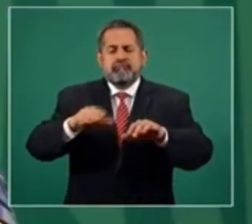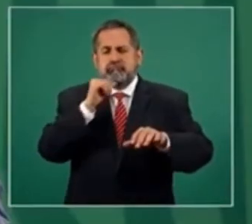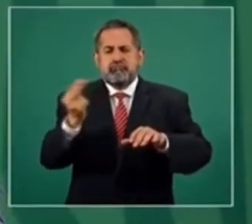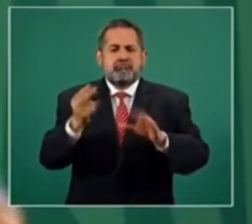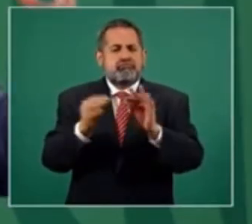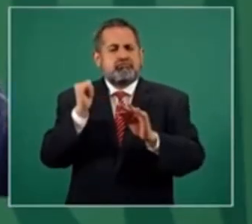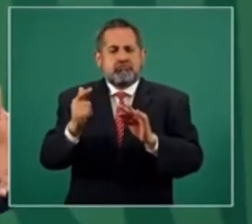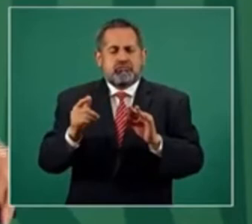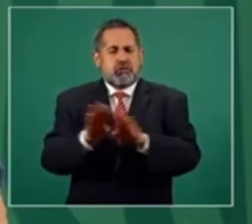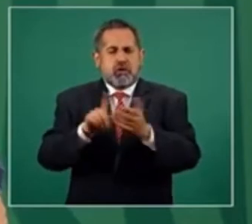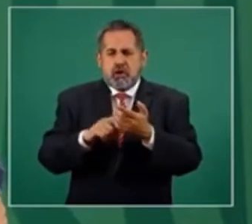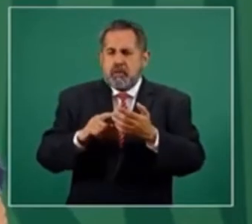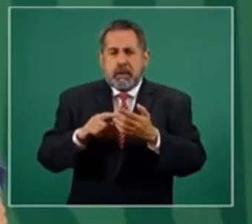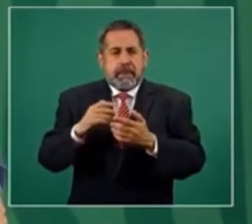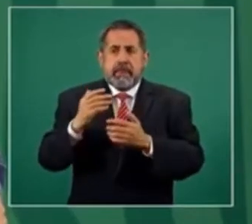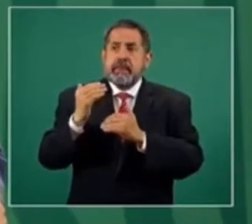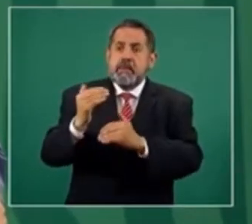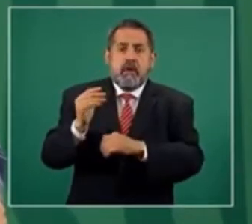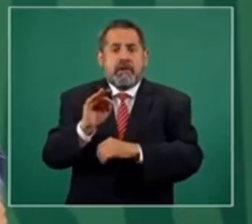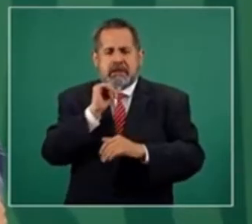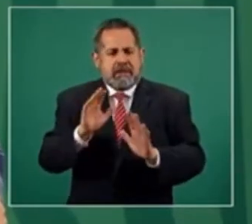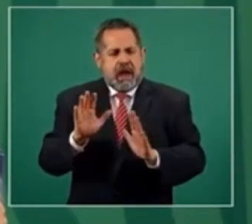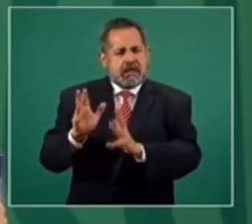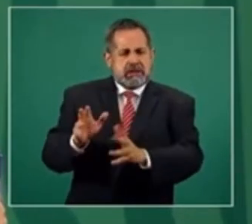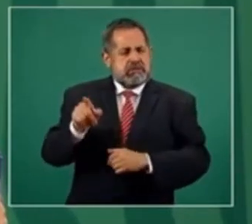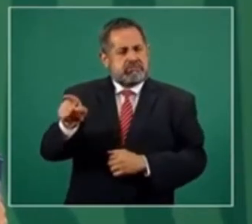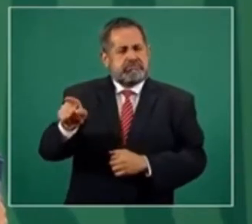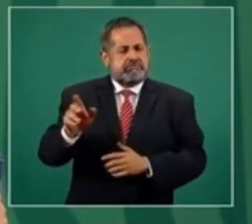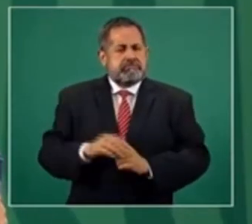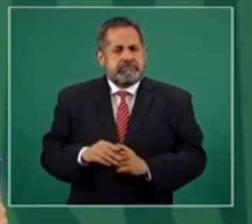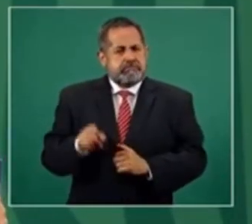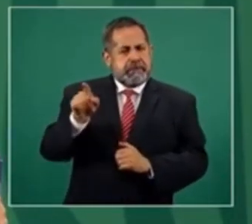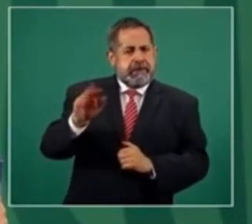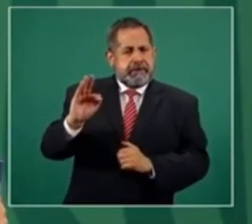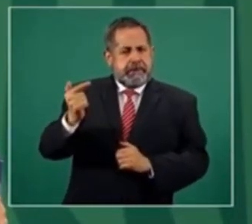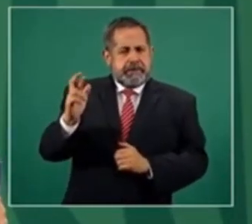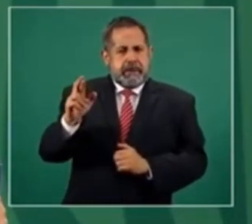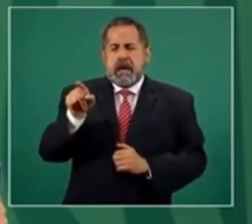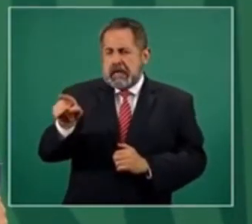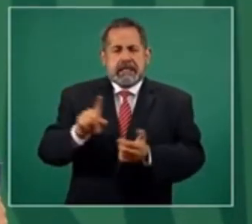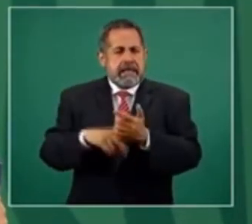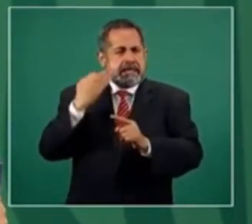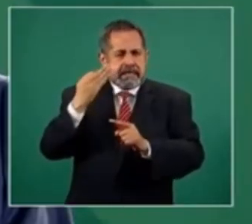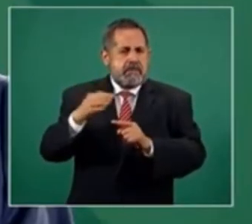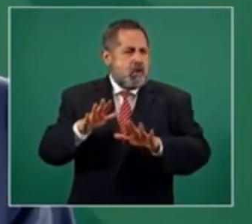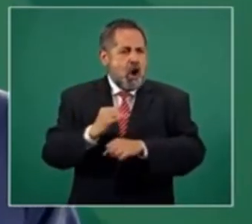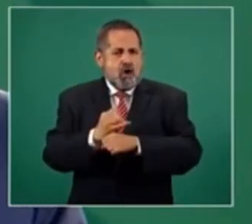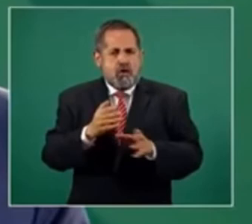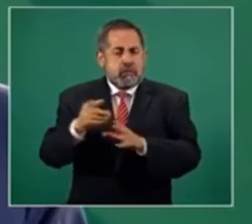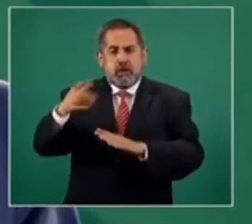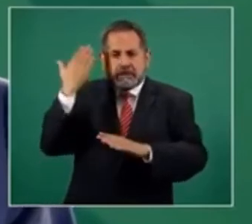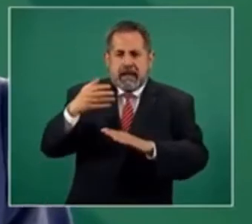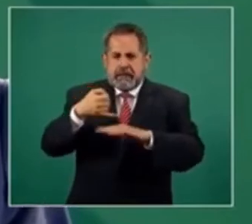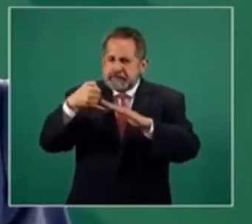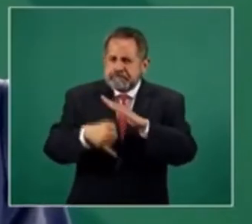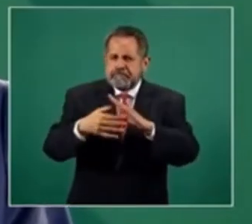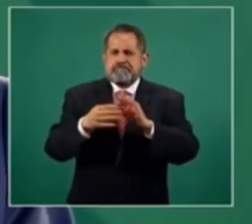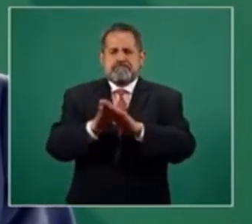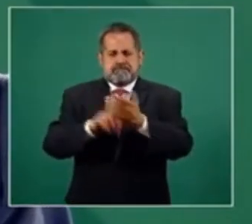necesidad de fijar plazos, porque ellos tienen sus tiempos, ritmos, la profundidad